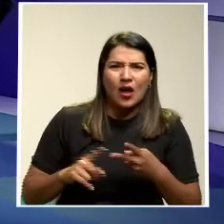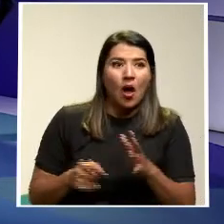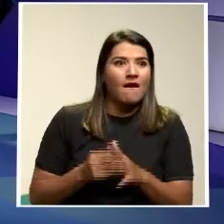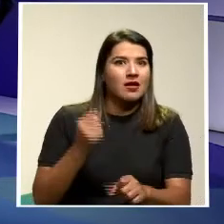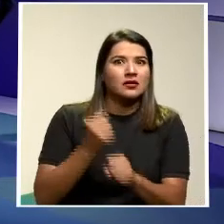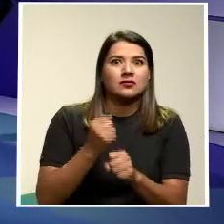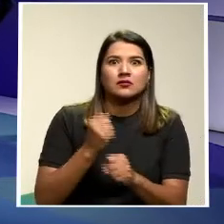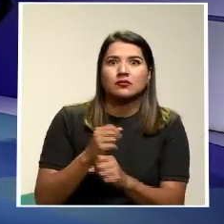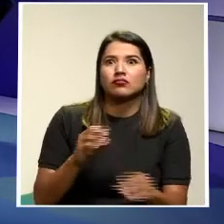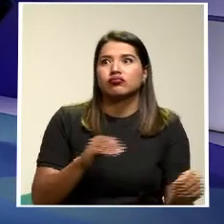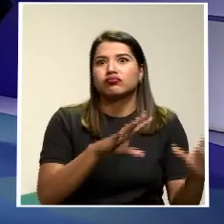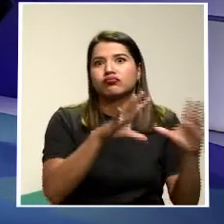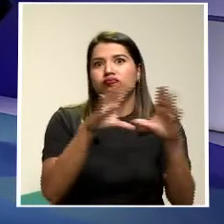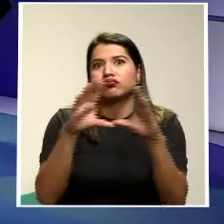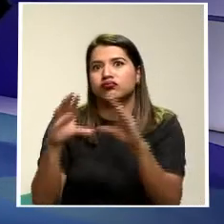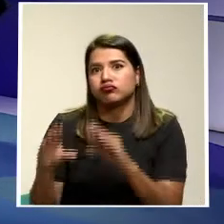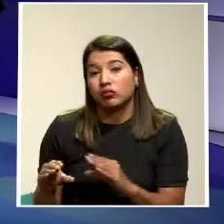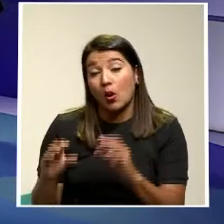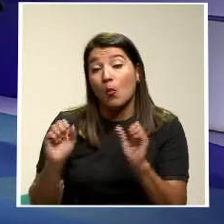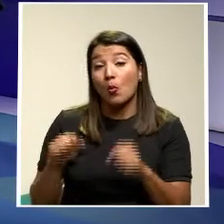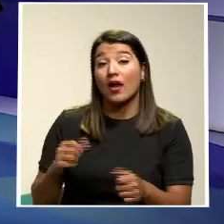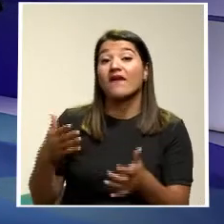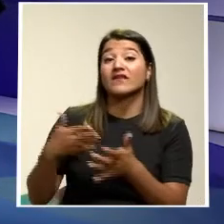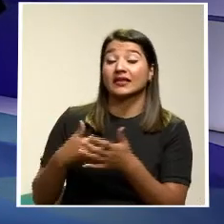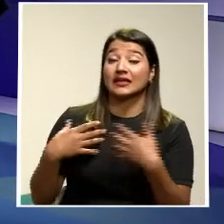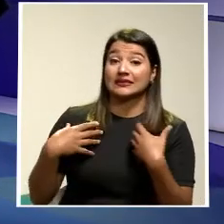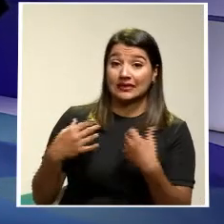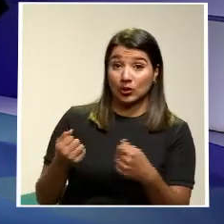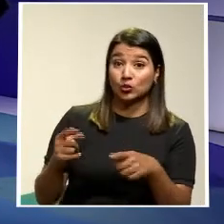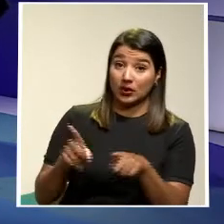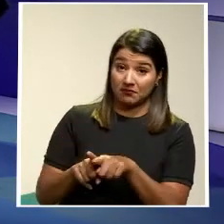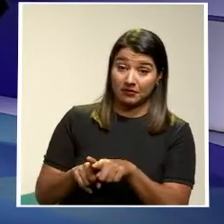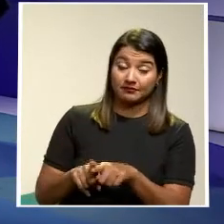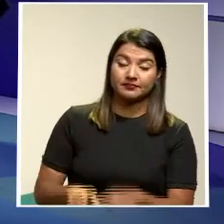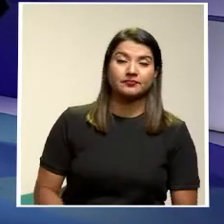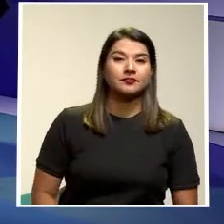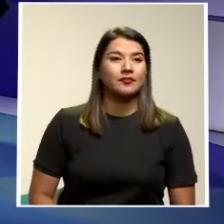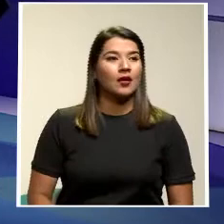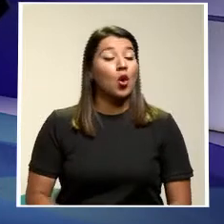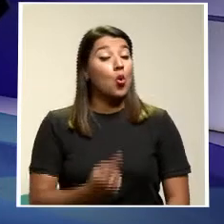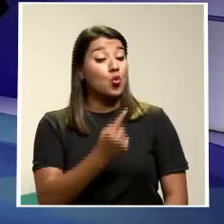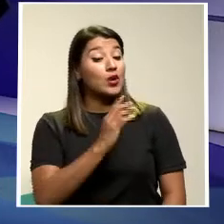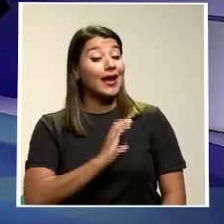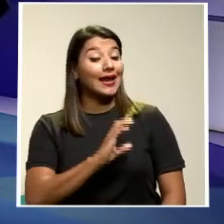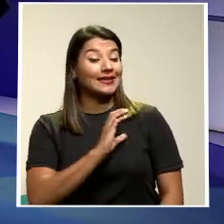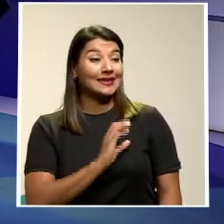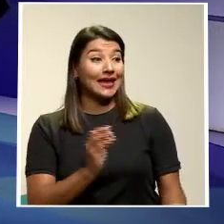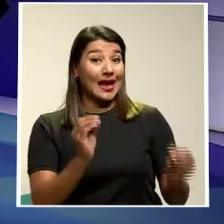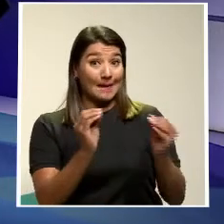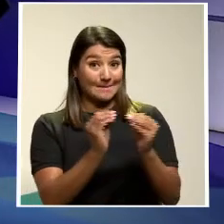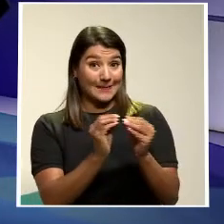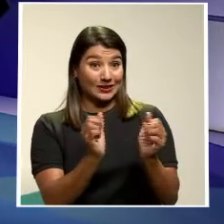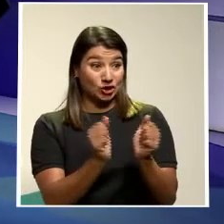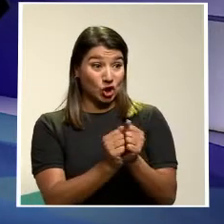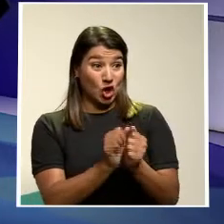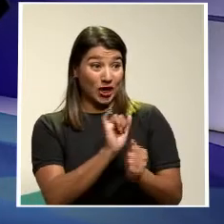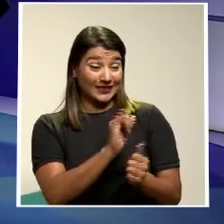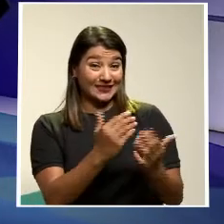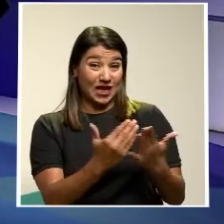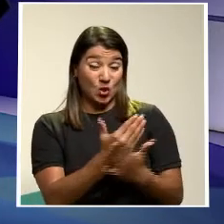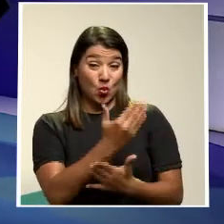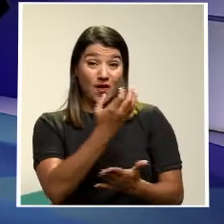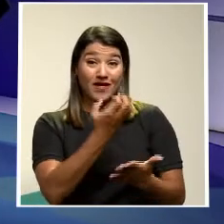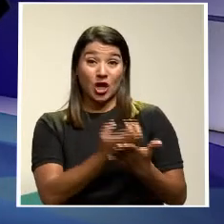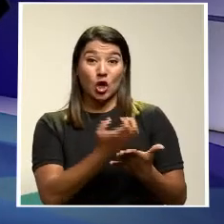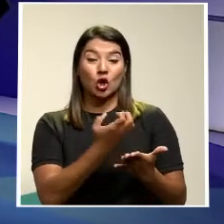afectar En su salud también Don Ricardo Otra característica De esta nueva economía De plataformas Es la